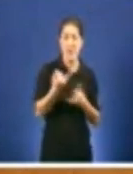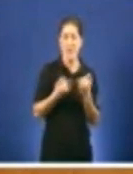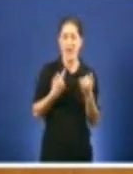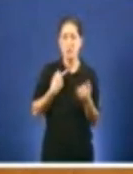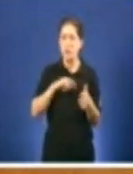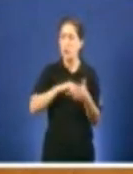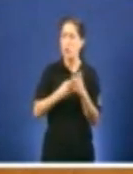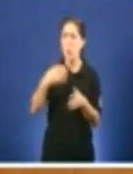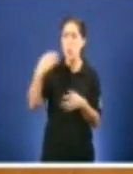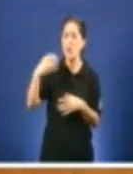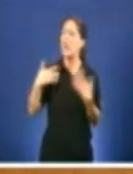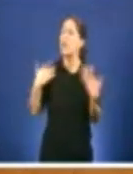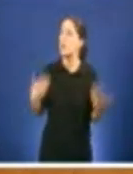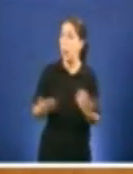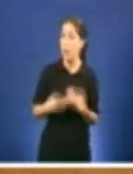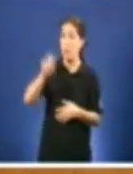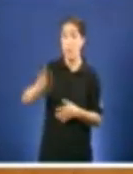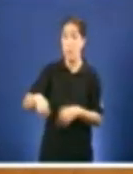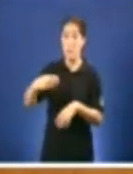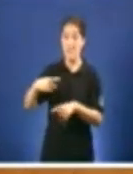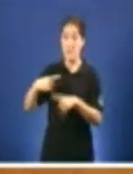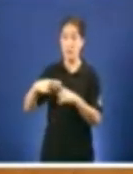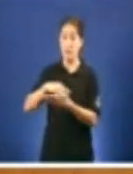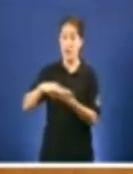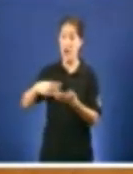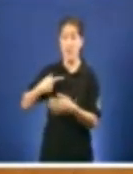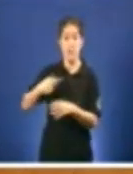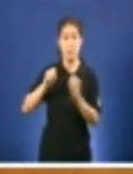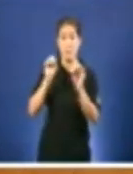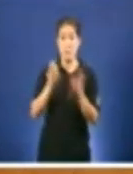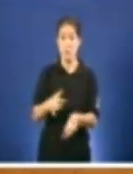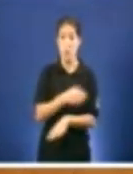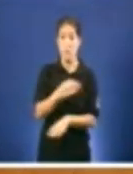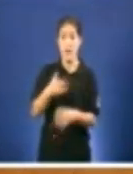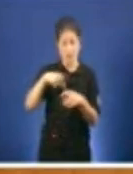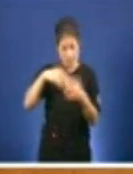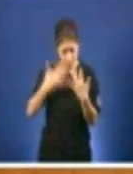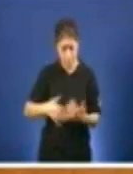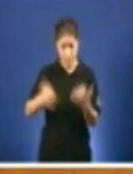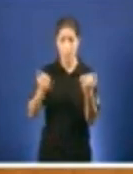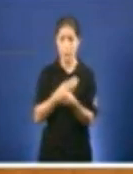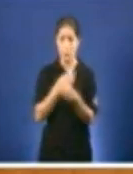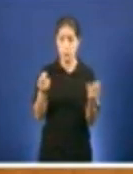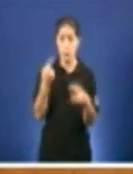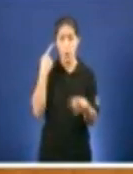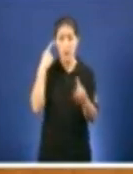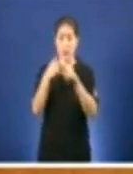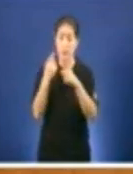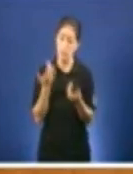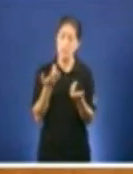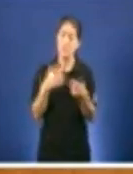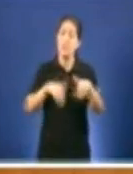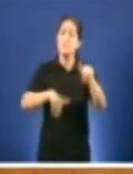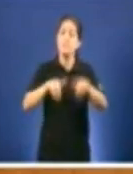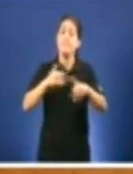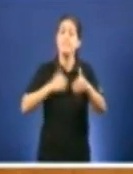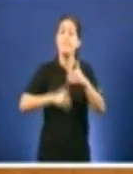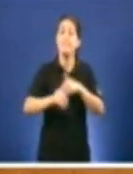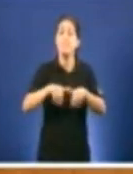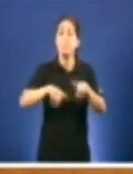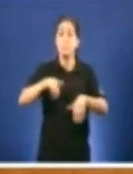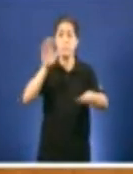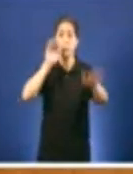pola dimisión do presidente da Xunta, pola disolución desta Cámara e a convocatoria de eleccións, realmente,